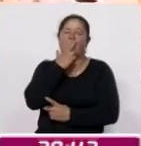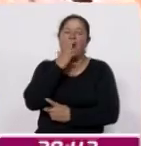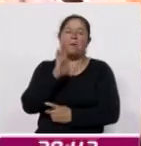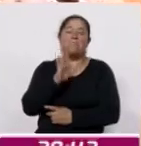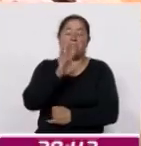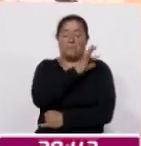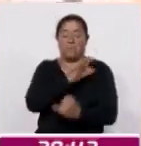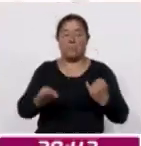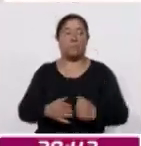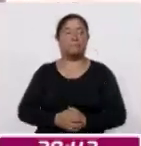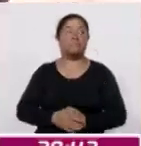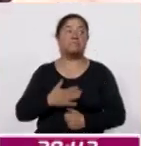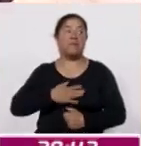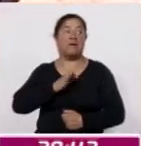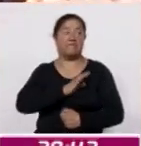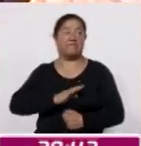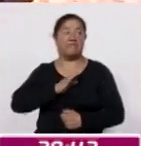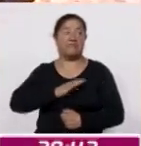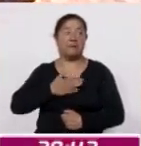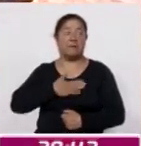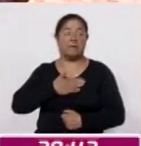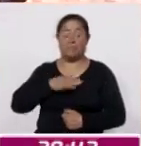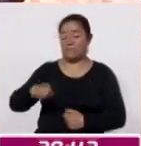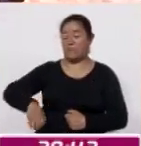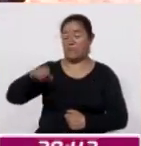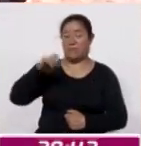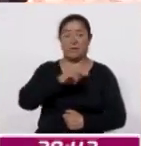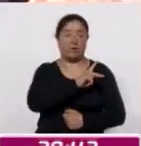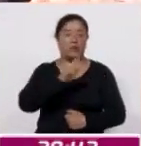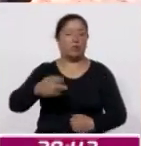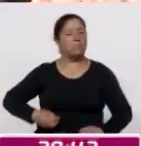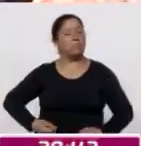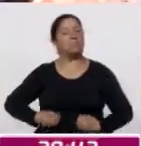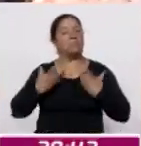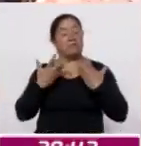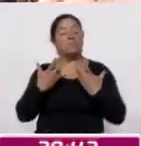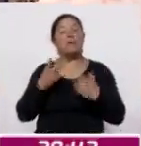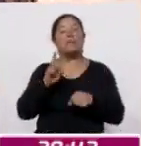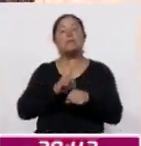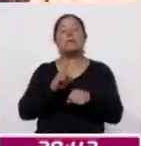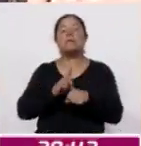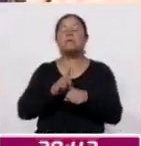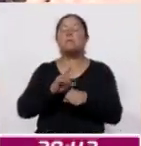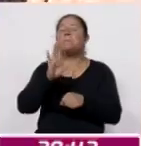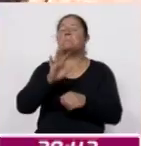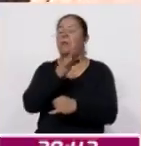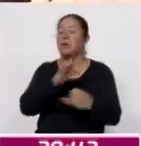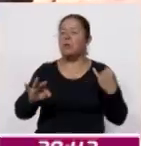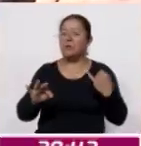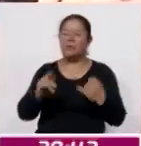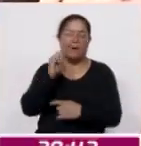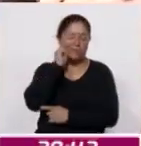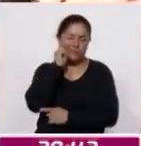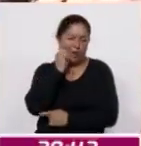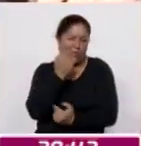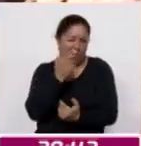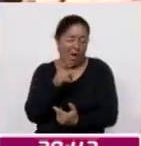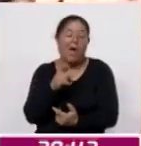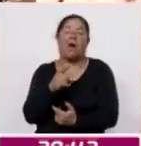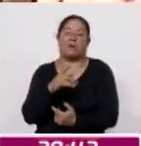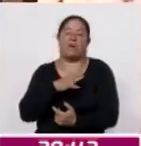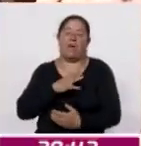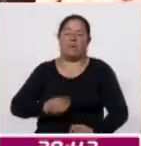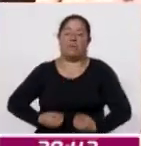de haber llegado a esta edad. Que vivan la vida cada día como si fuera el último, aunque no sea el último, aunque vivamos muchos